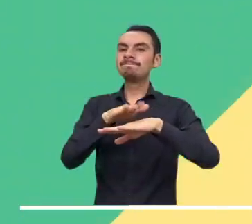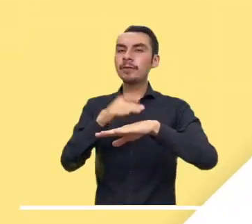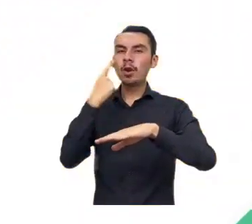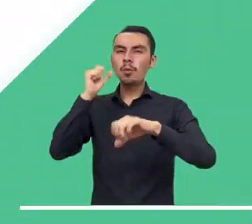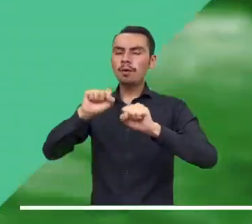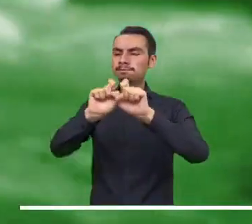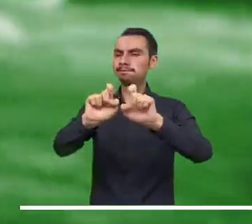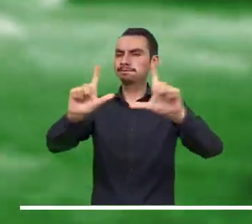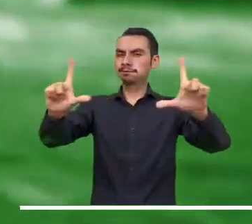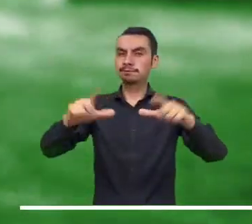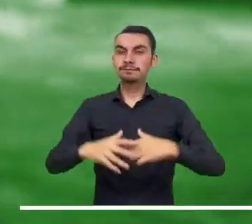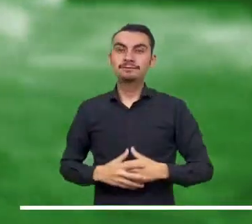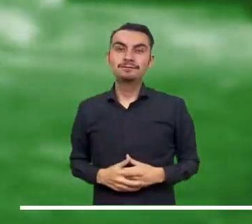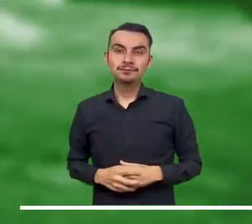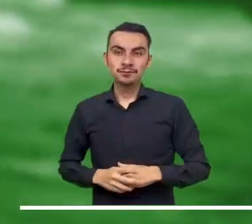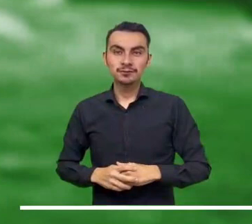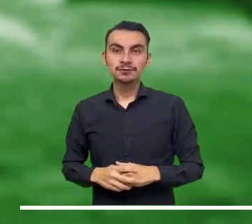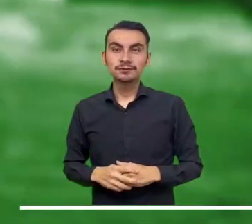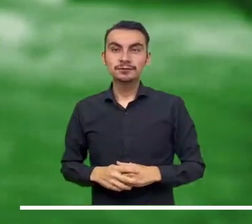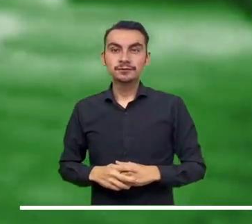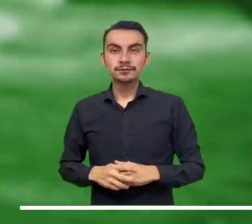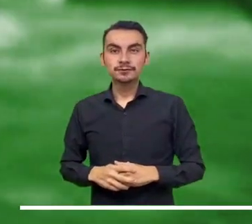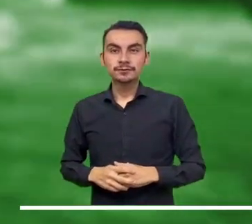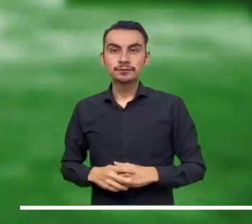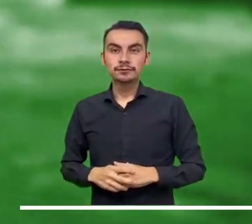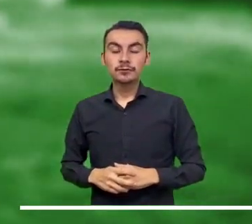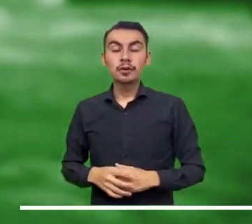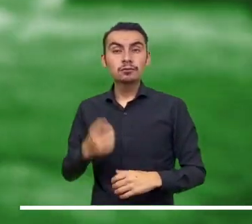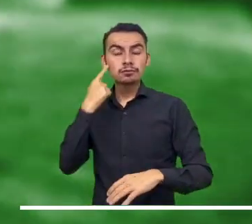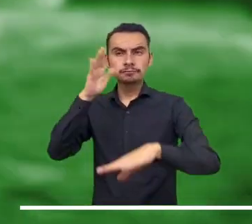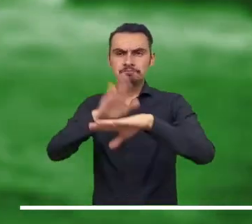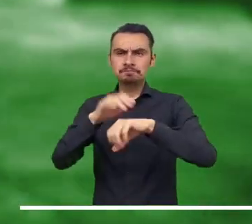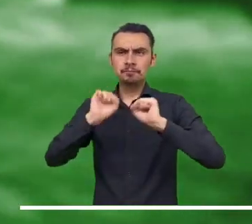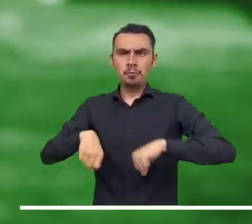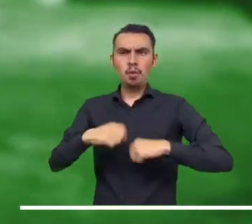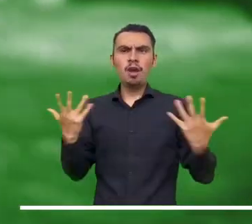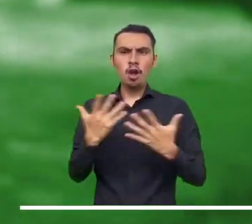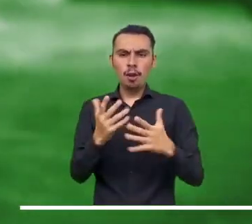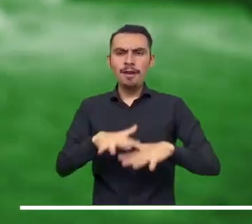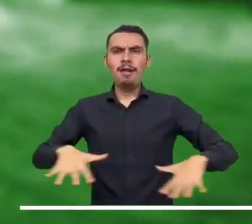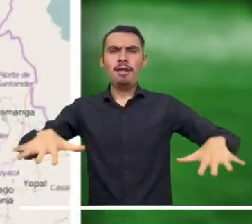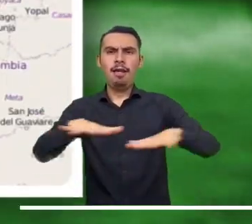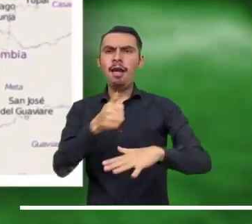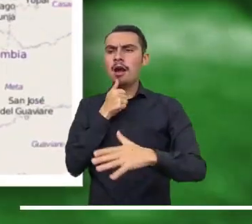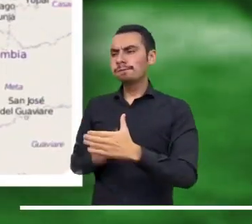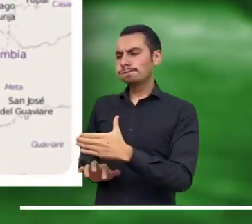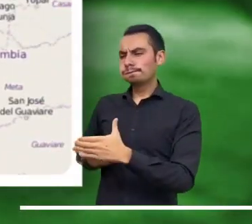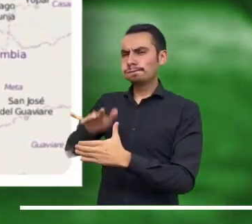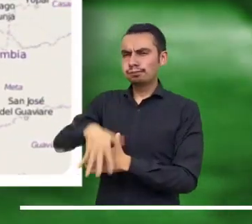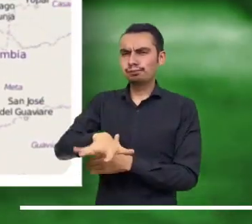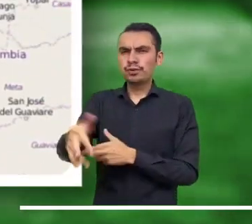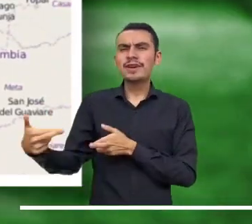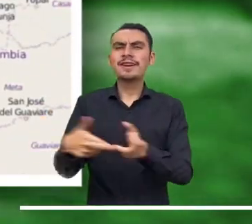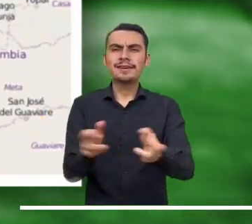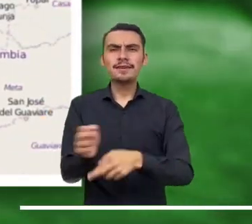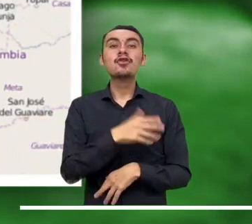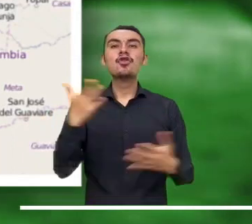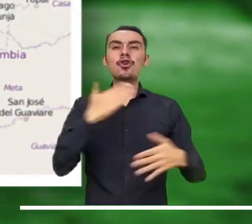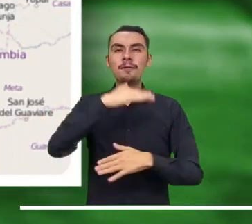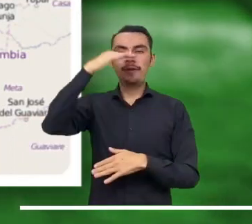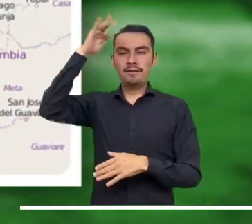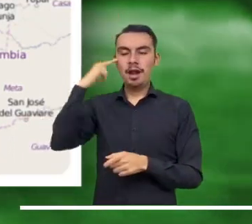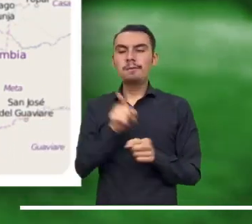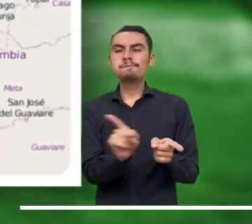A continuación, les presentamos las alertas que se encuentran activas. Máxima alerta en Turbo, Antioquia, por